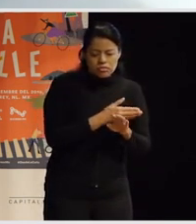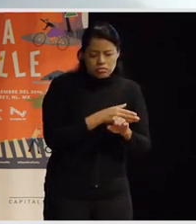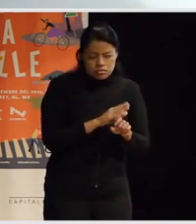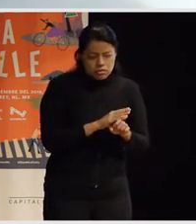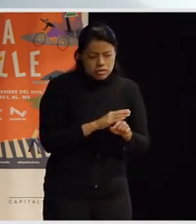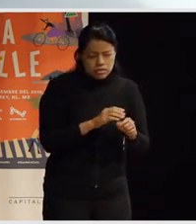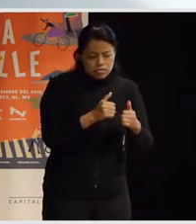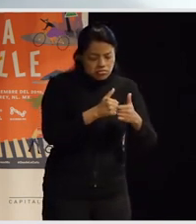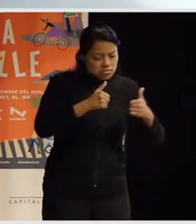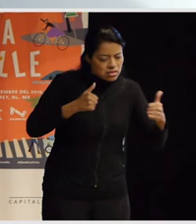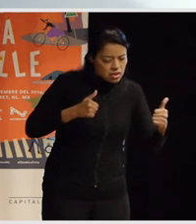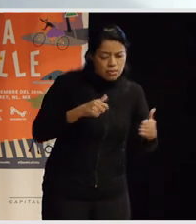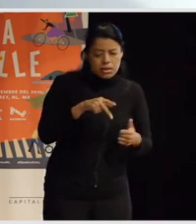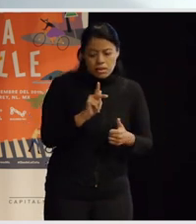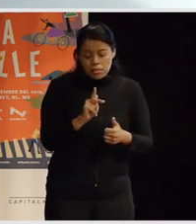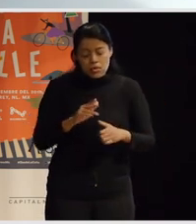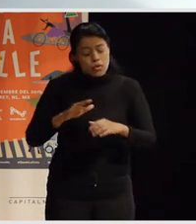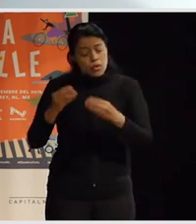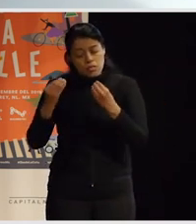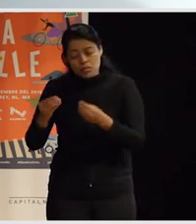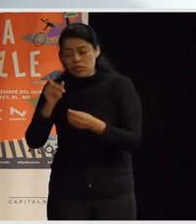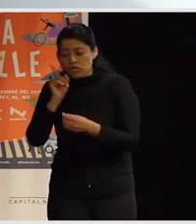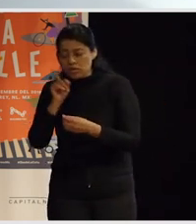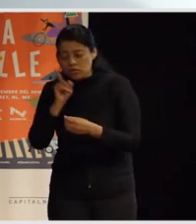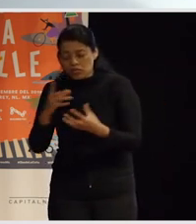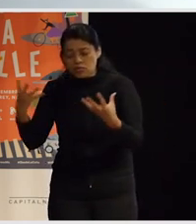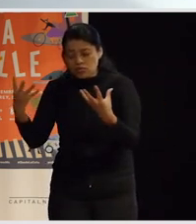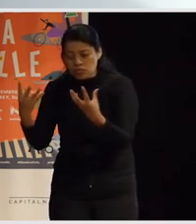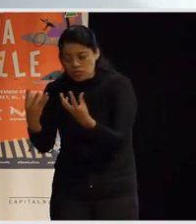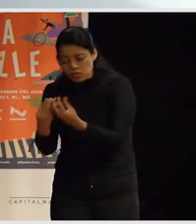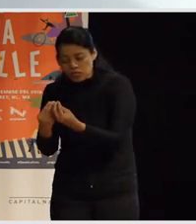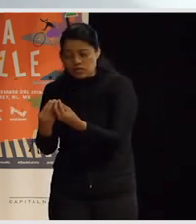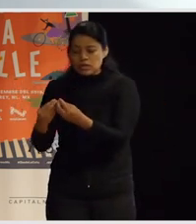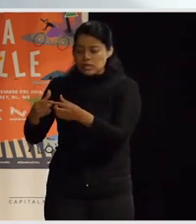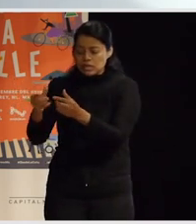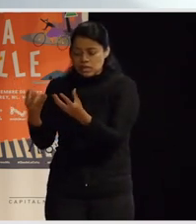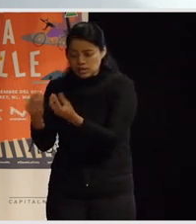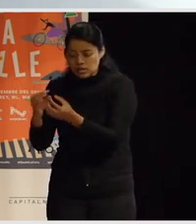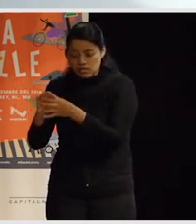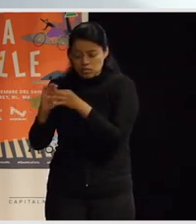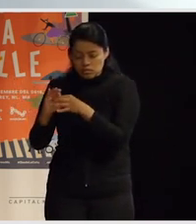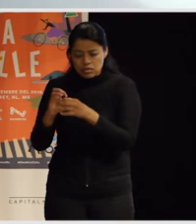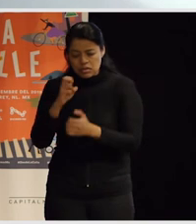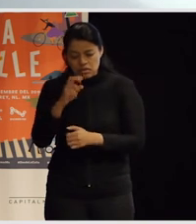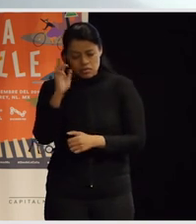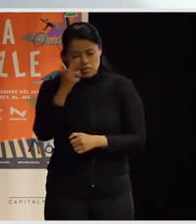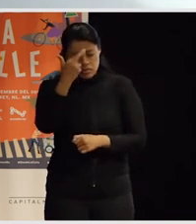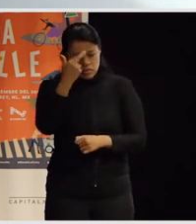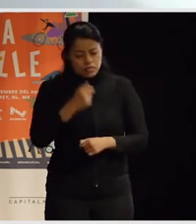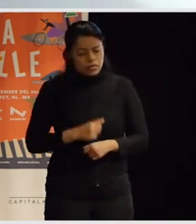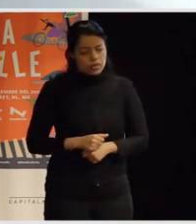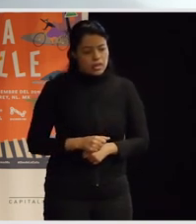totalmente disociadas de este esquema pero en general la mayoría reproducimos eso y me ha recordado dado que él también ha dicho que no era filósofo que era